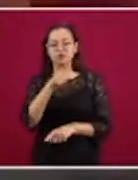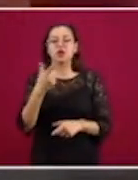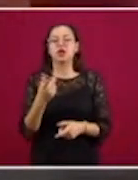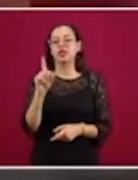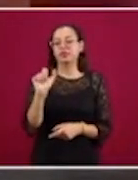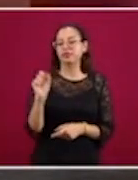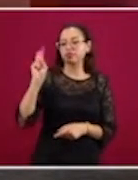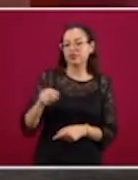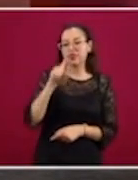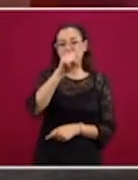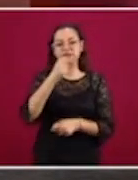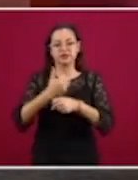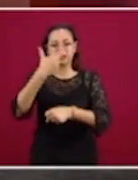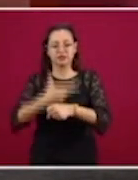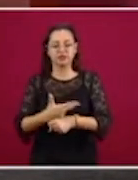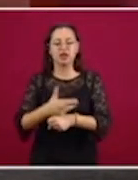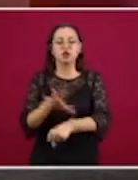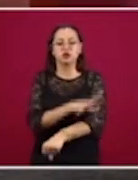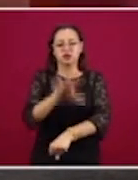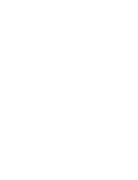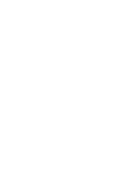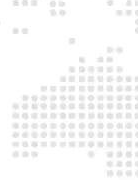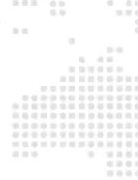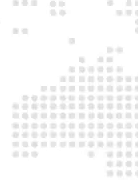Dan Brulet, secretario de Energía de Estados Unidos.